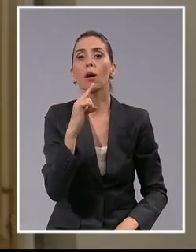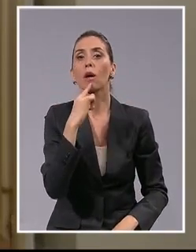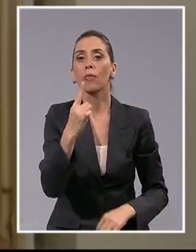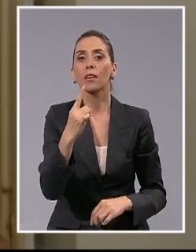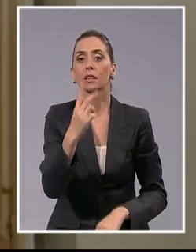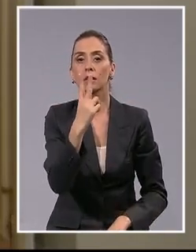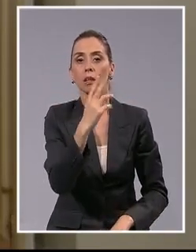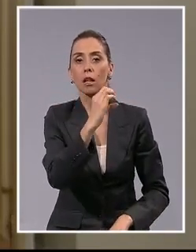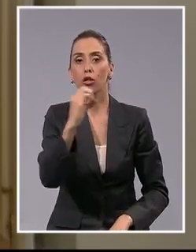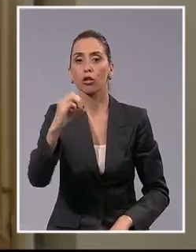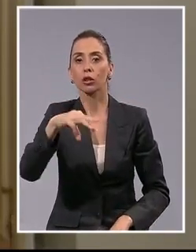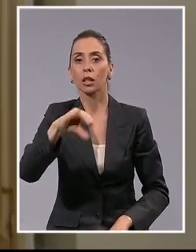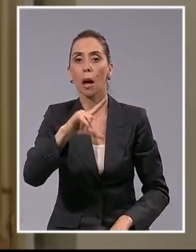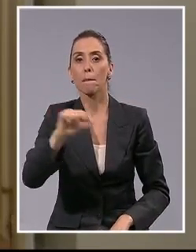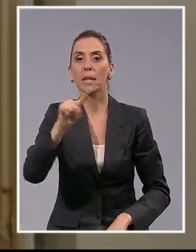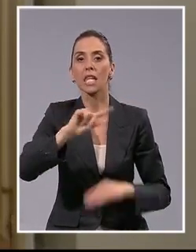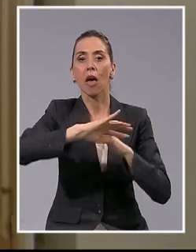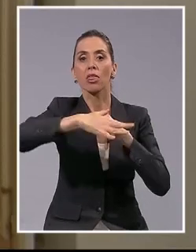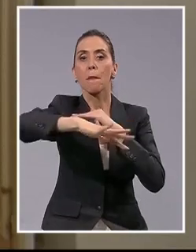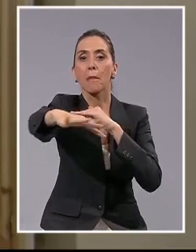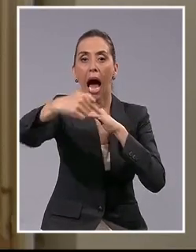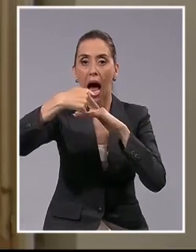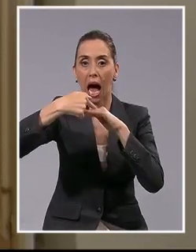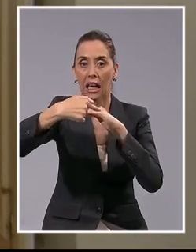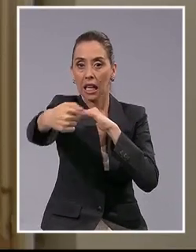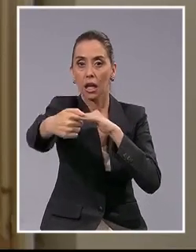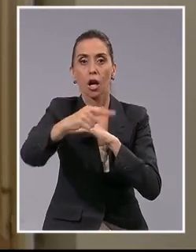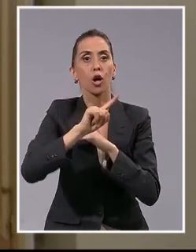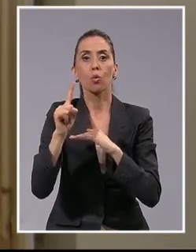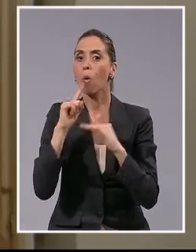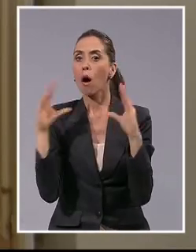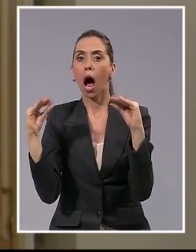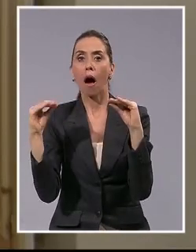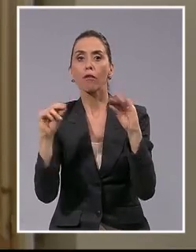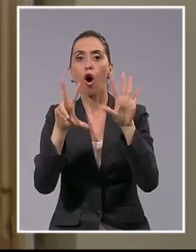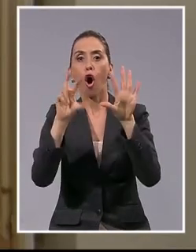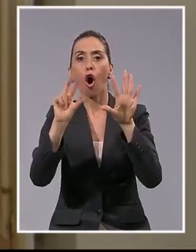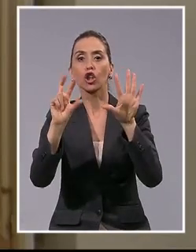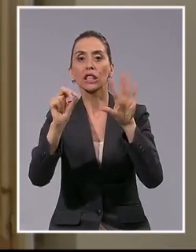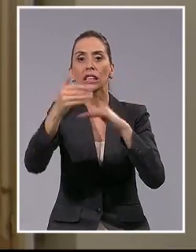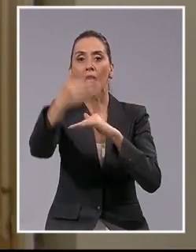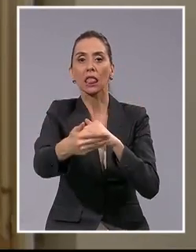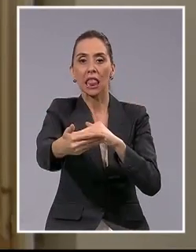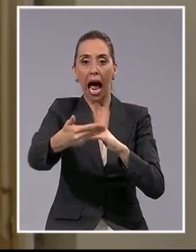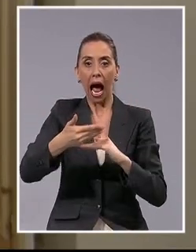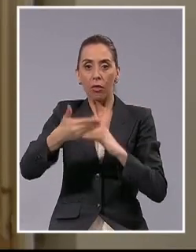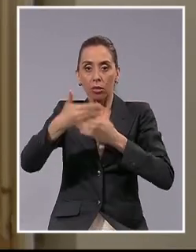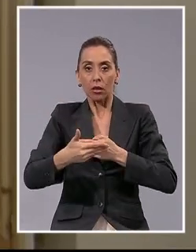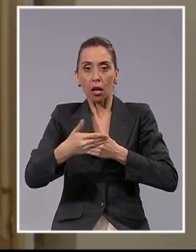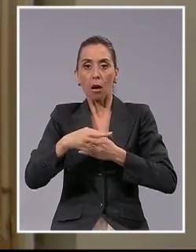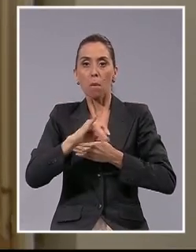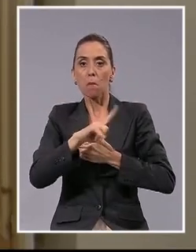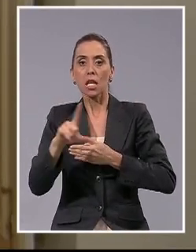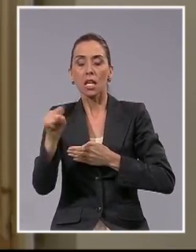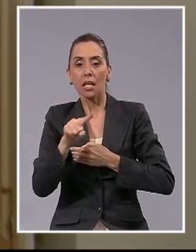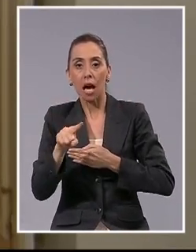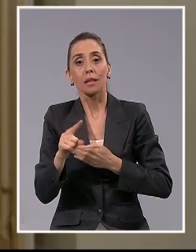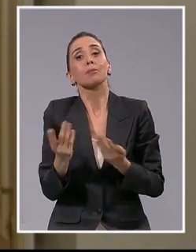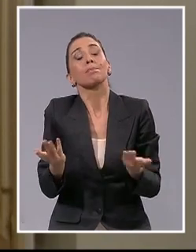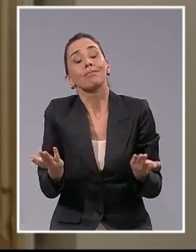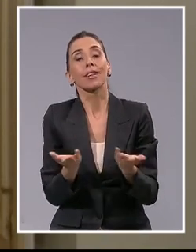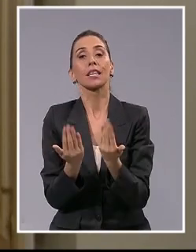las 200 millas marítimas y nunca a las 80 millas marítimas. Sin perjuicio de lo anterior, es